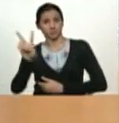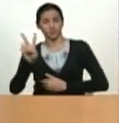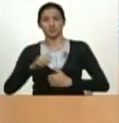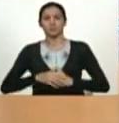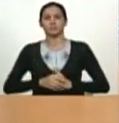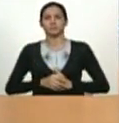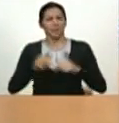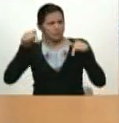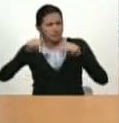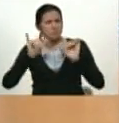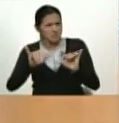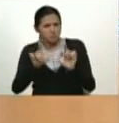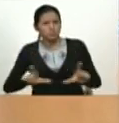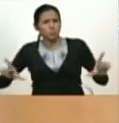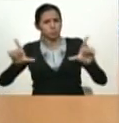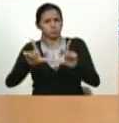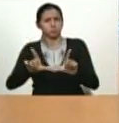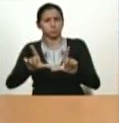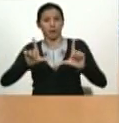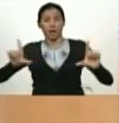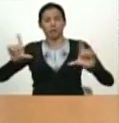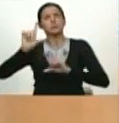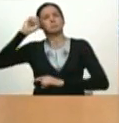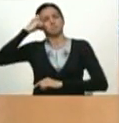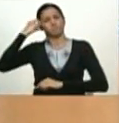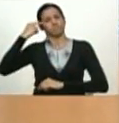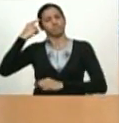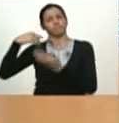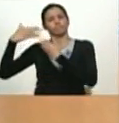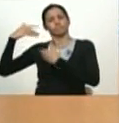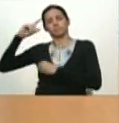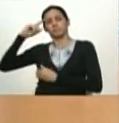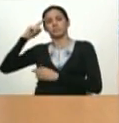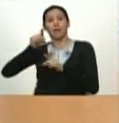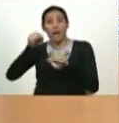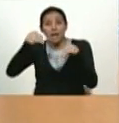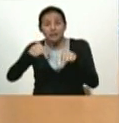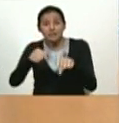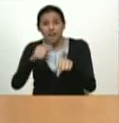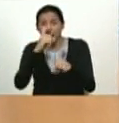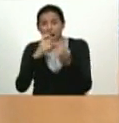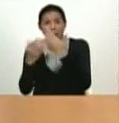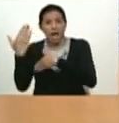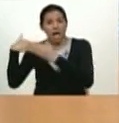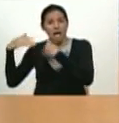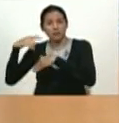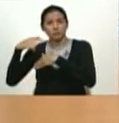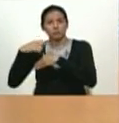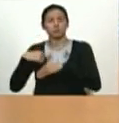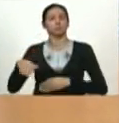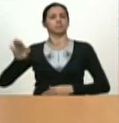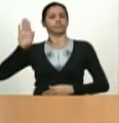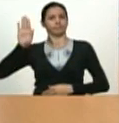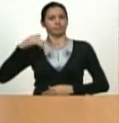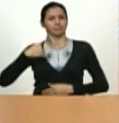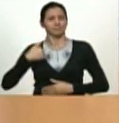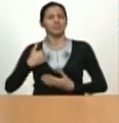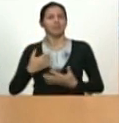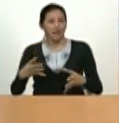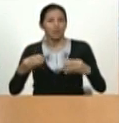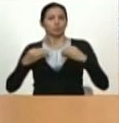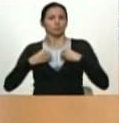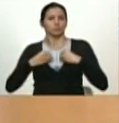Este salón recordaba hoy, en donde hace unos años nos juramentara para asumir